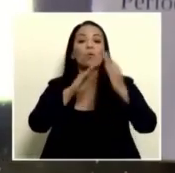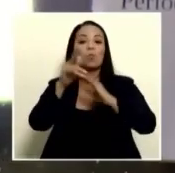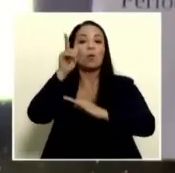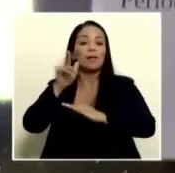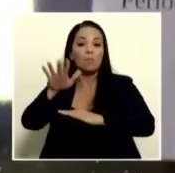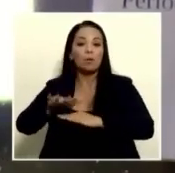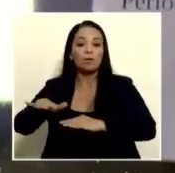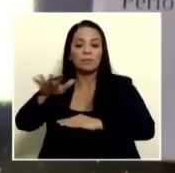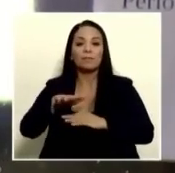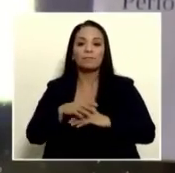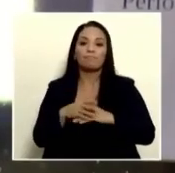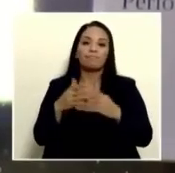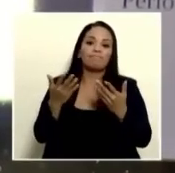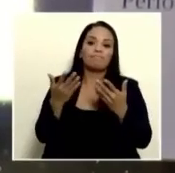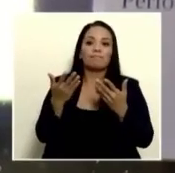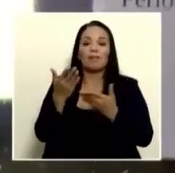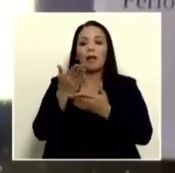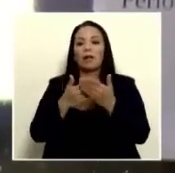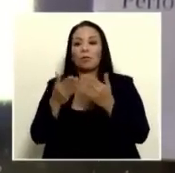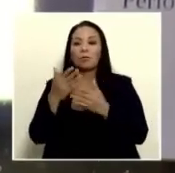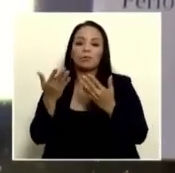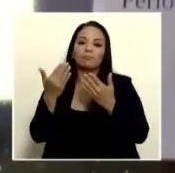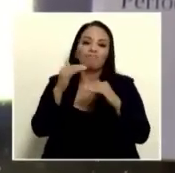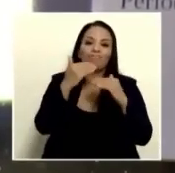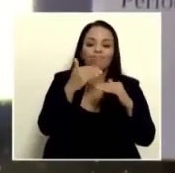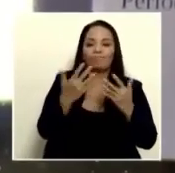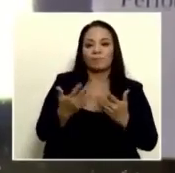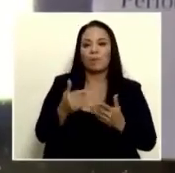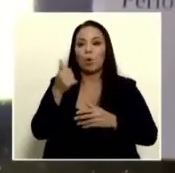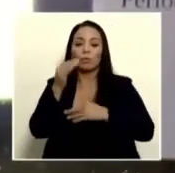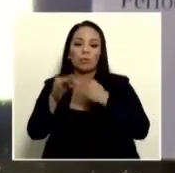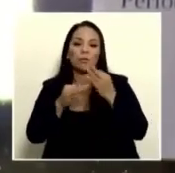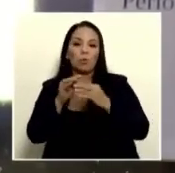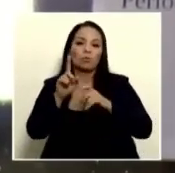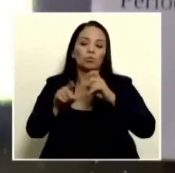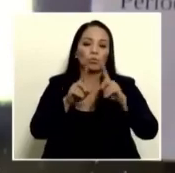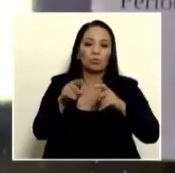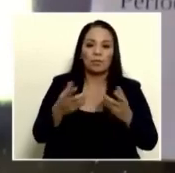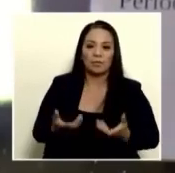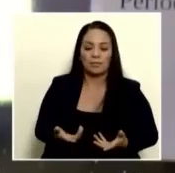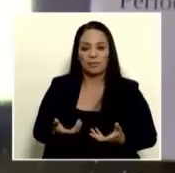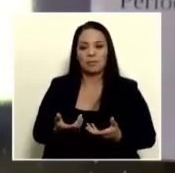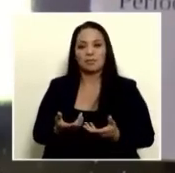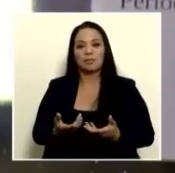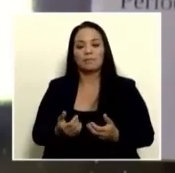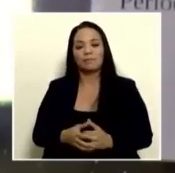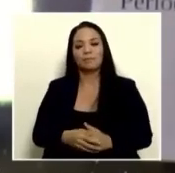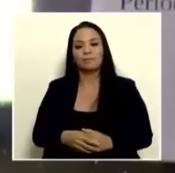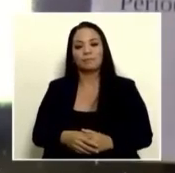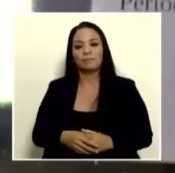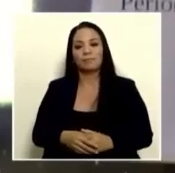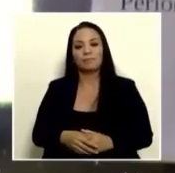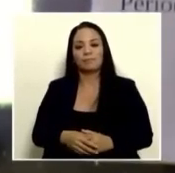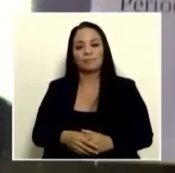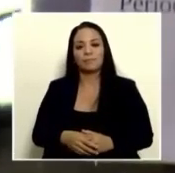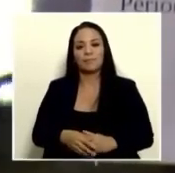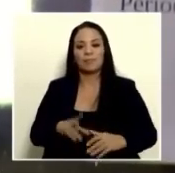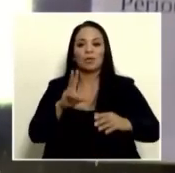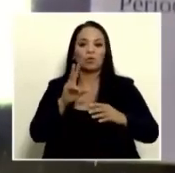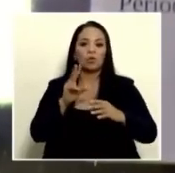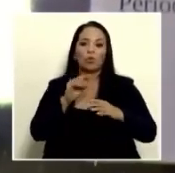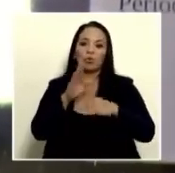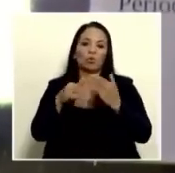se limita en algunas medidas de otro tipo de consultas dado que no todos están tan